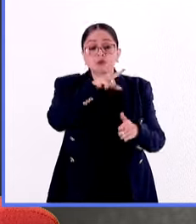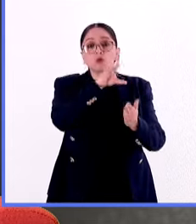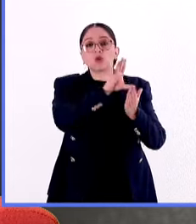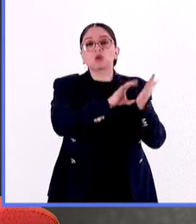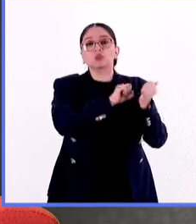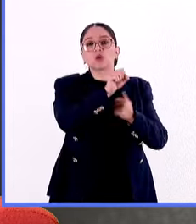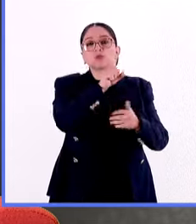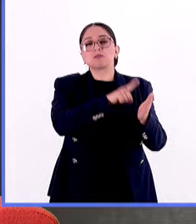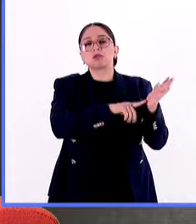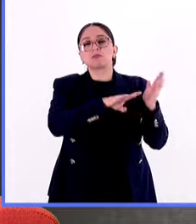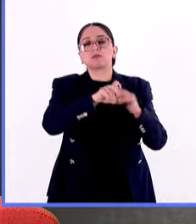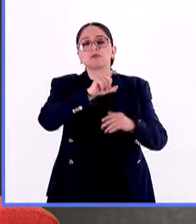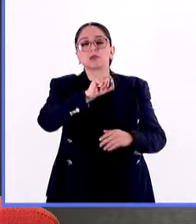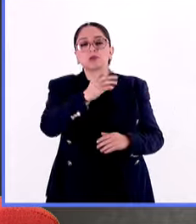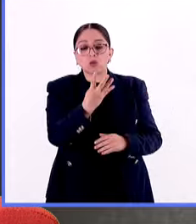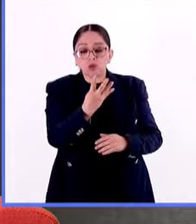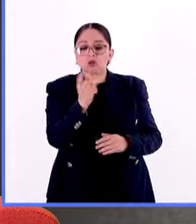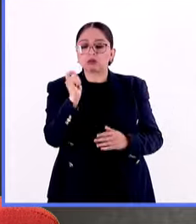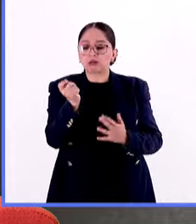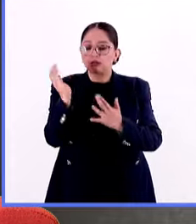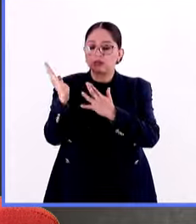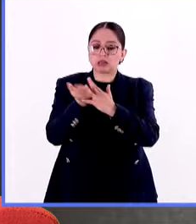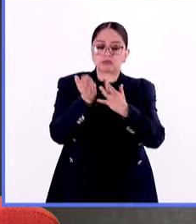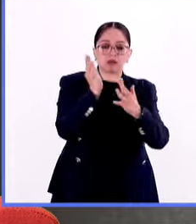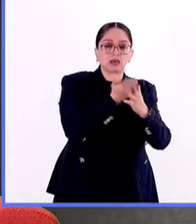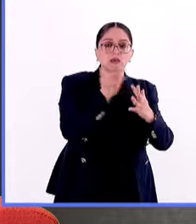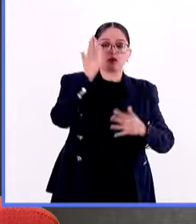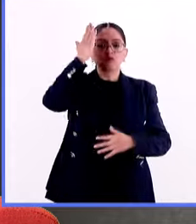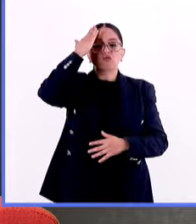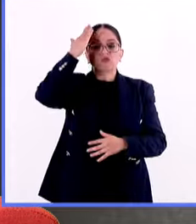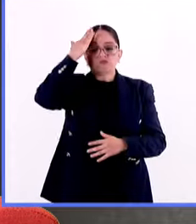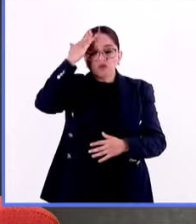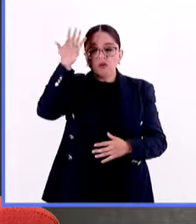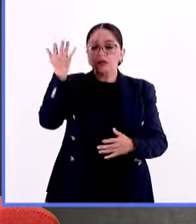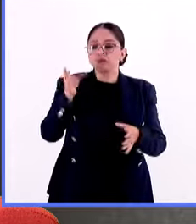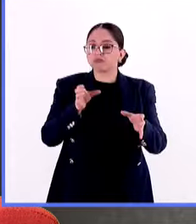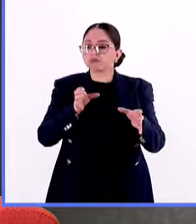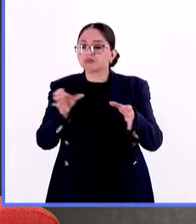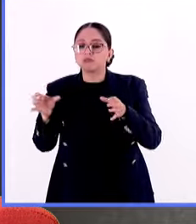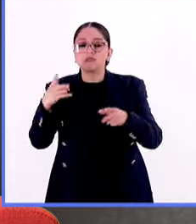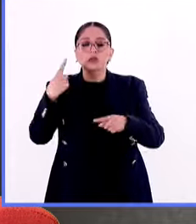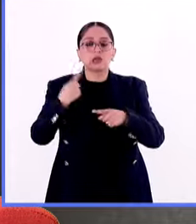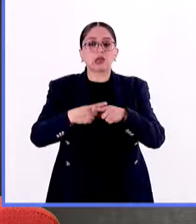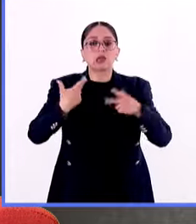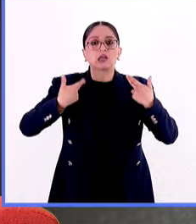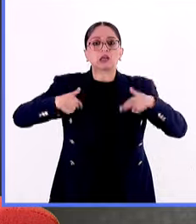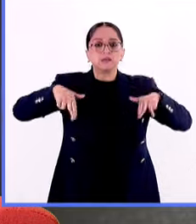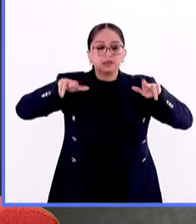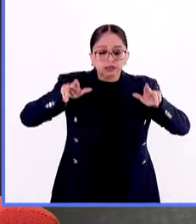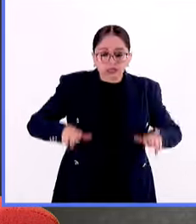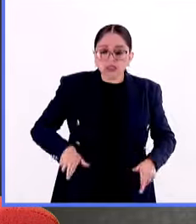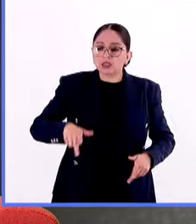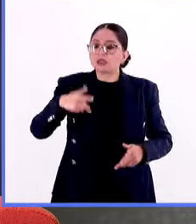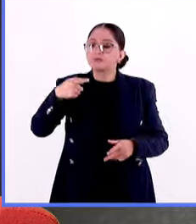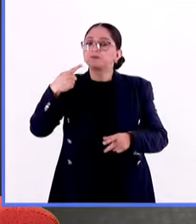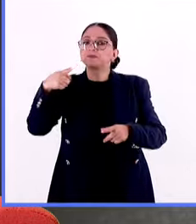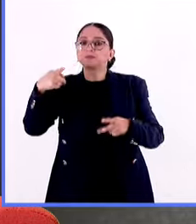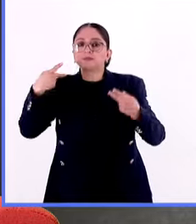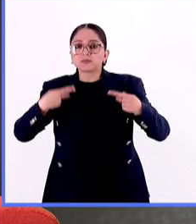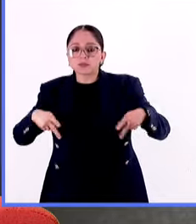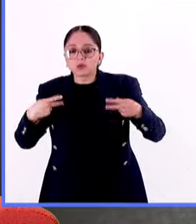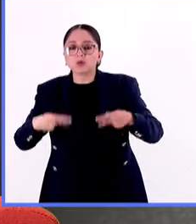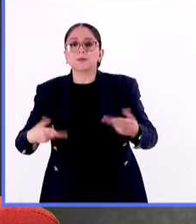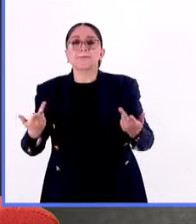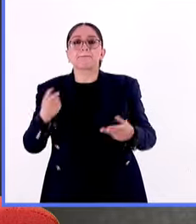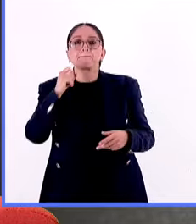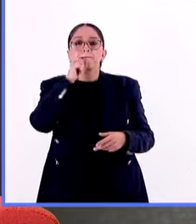estamos hablando de la división de poderes, la forma de gobierno republicana, representativa, popular, federal. La creación de